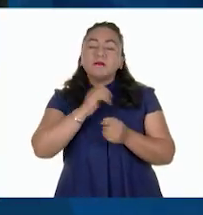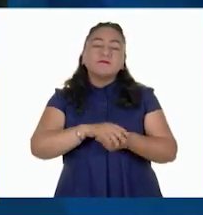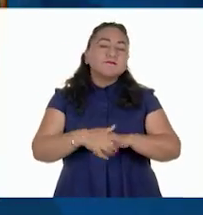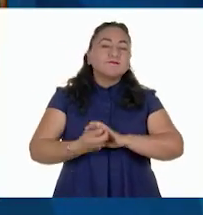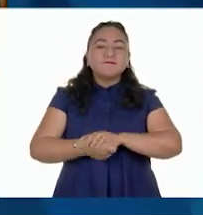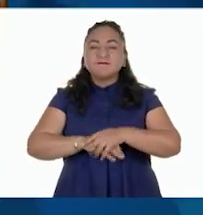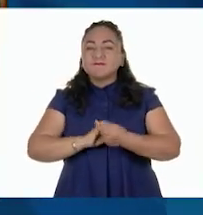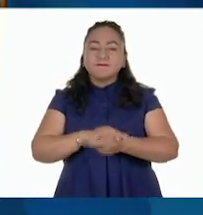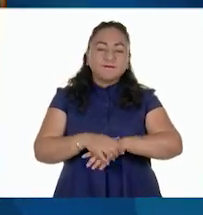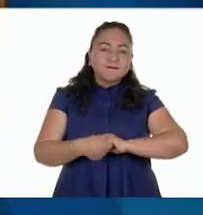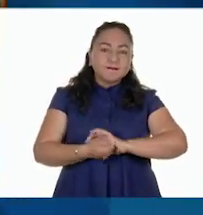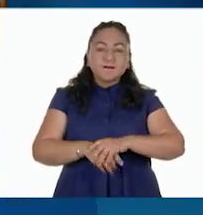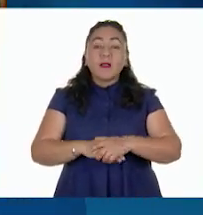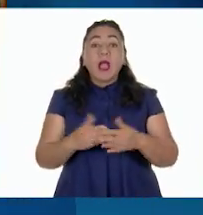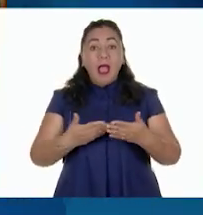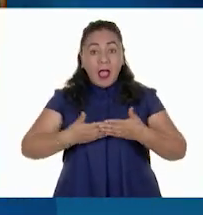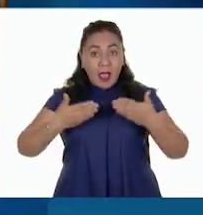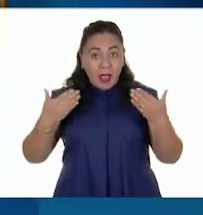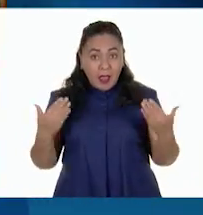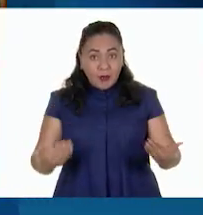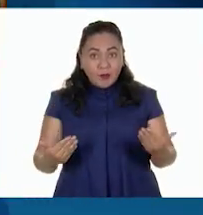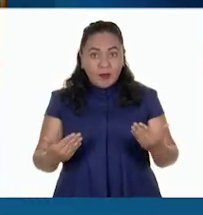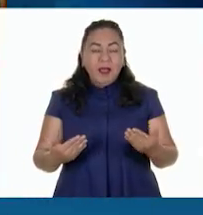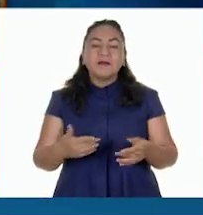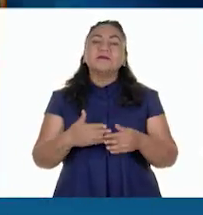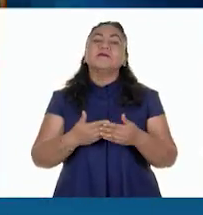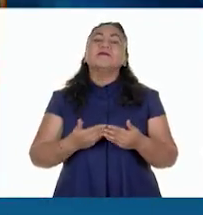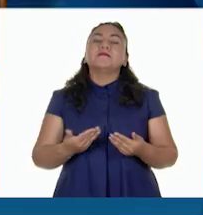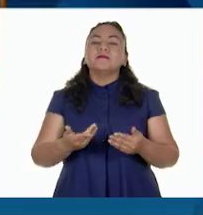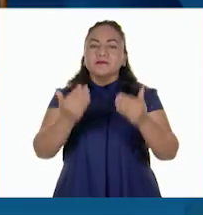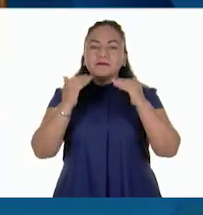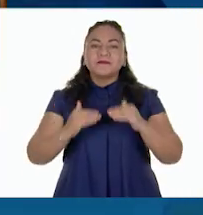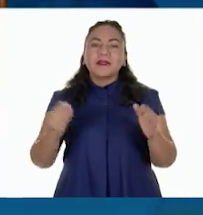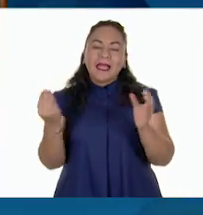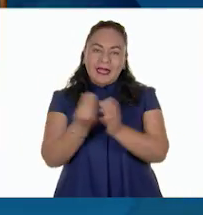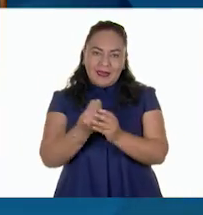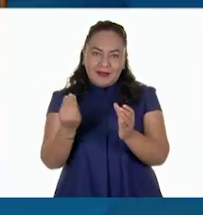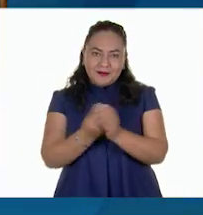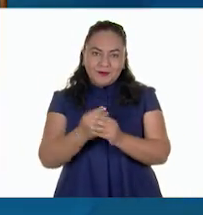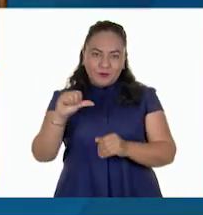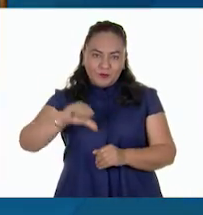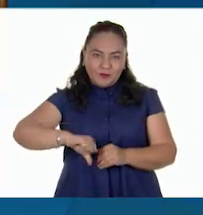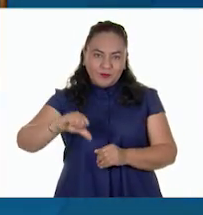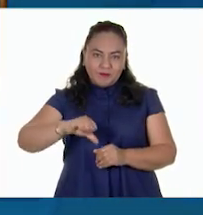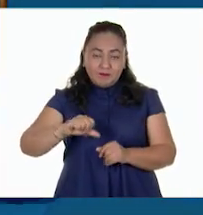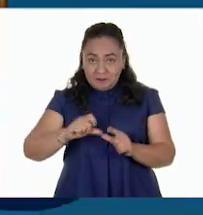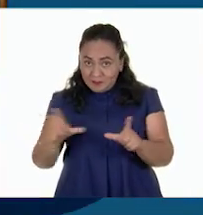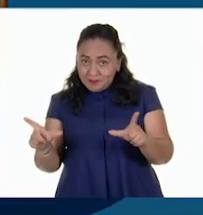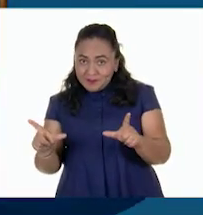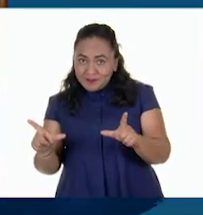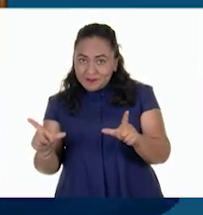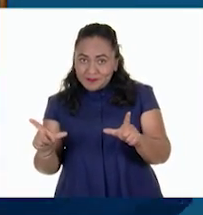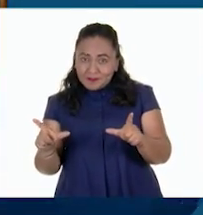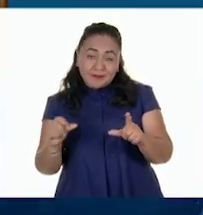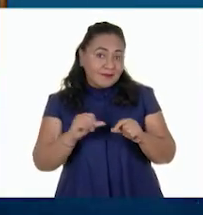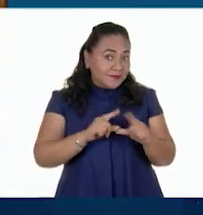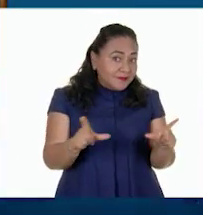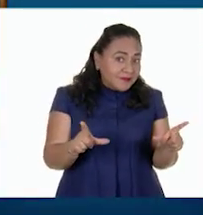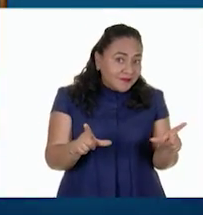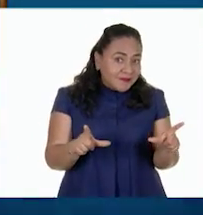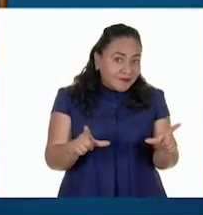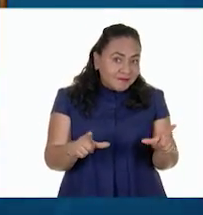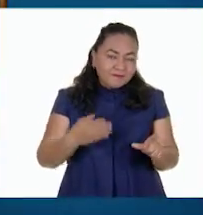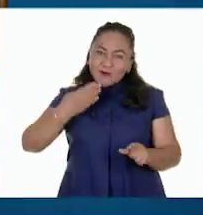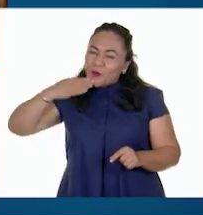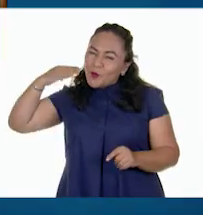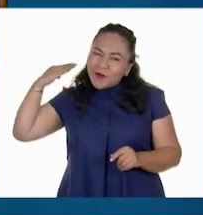segundos. Ahora es momento de seguir con el programa de hoy. ¿Listas? ¿Listos?